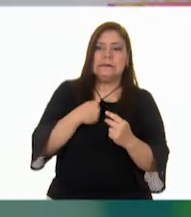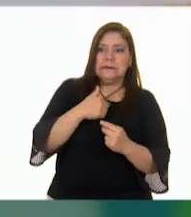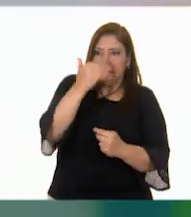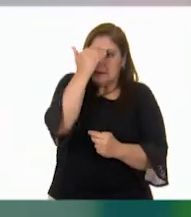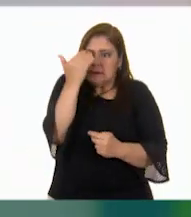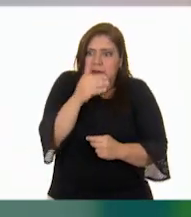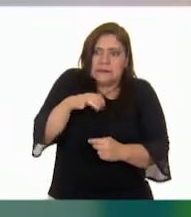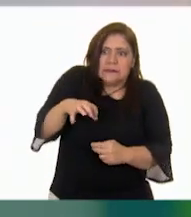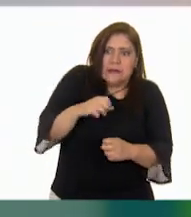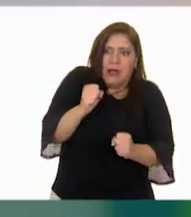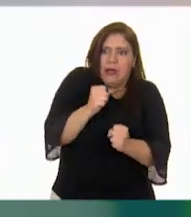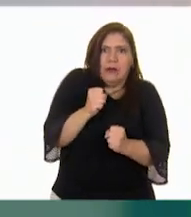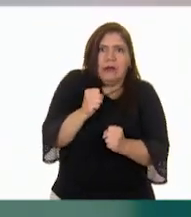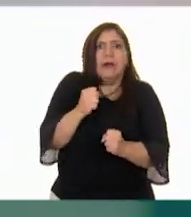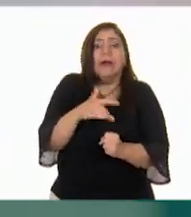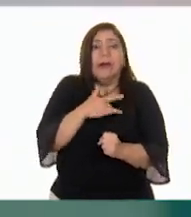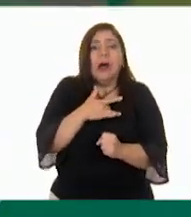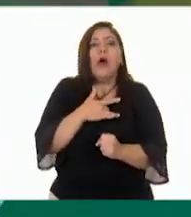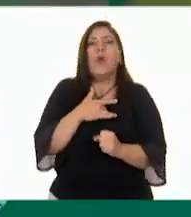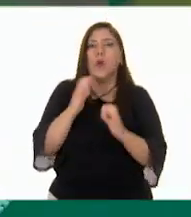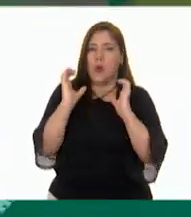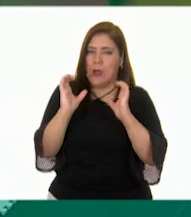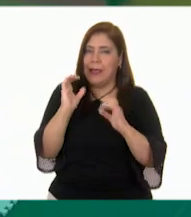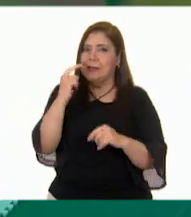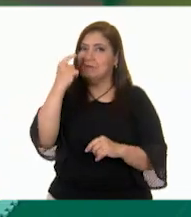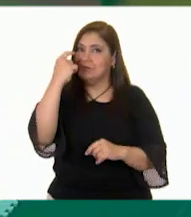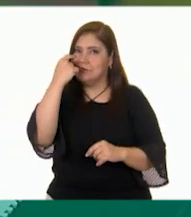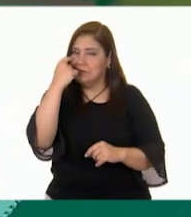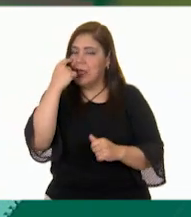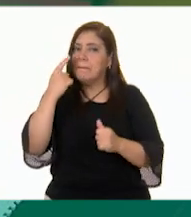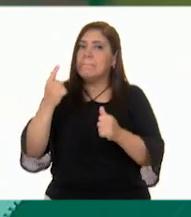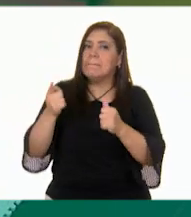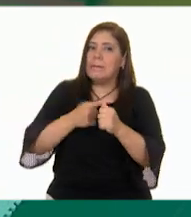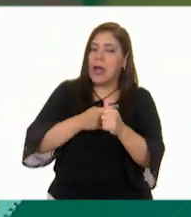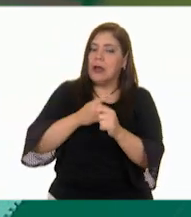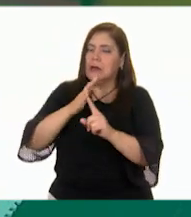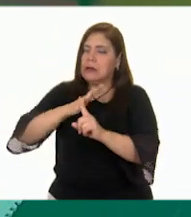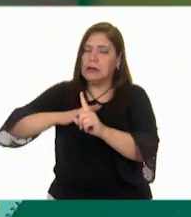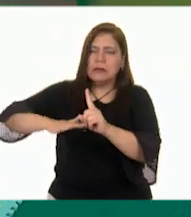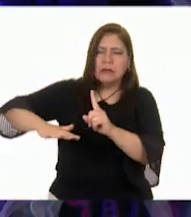¡cuidado! Primero, valora la situación.